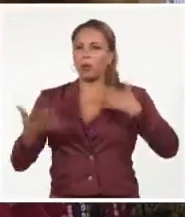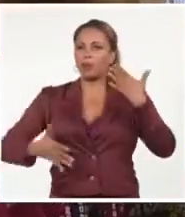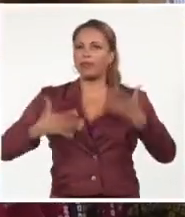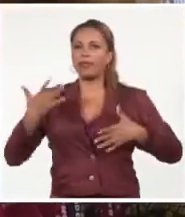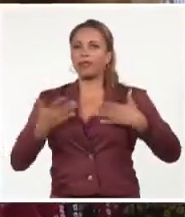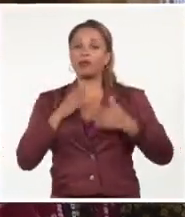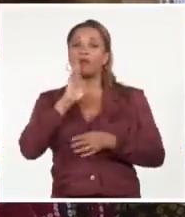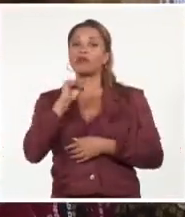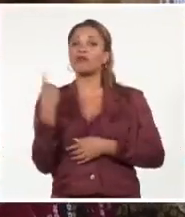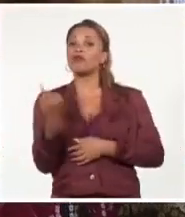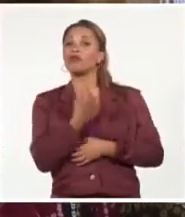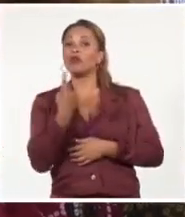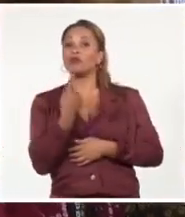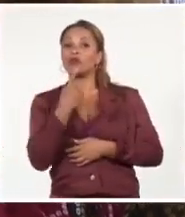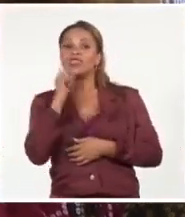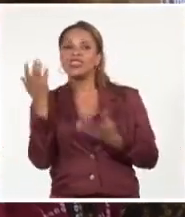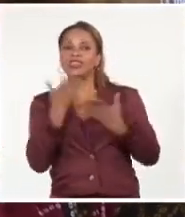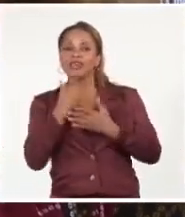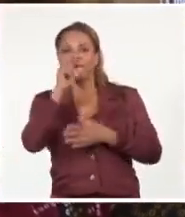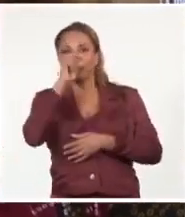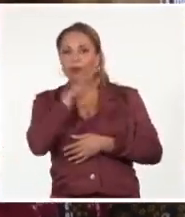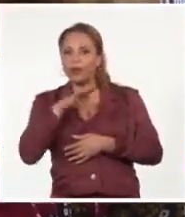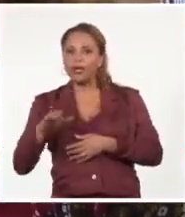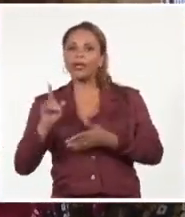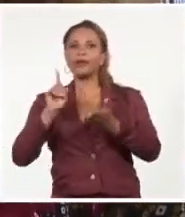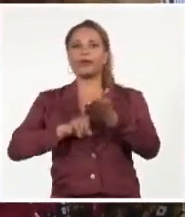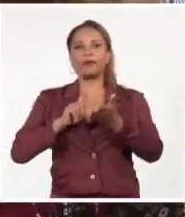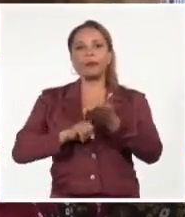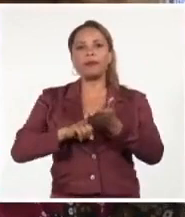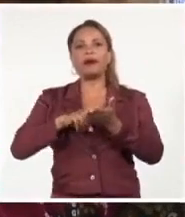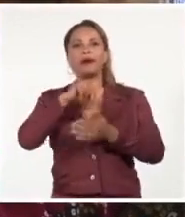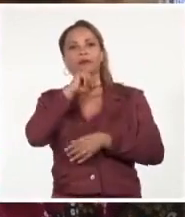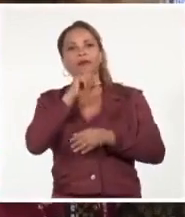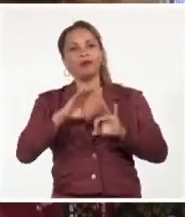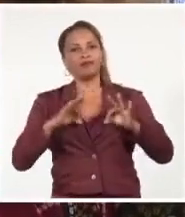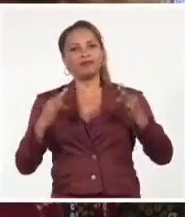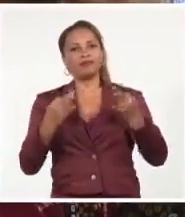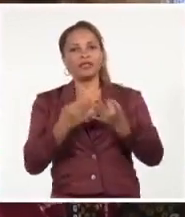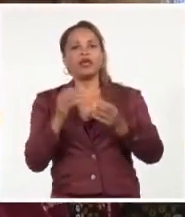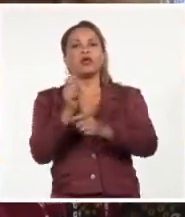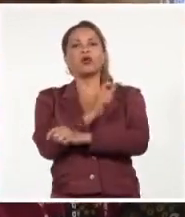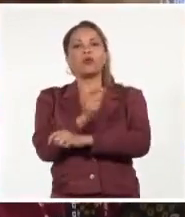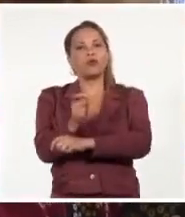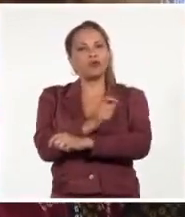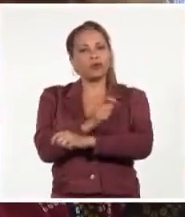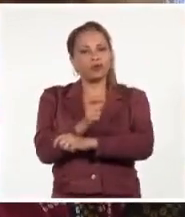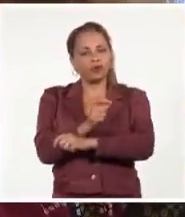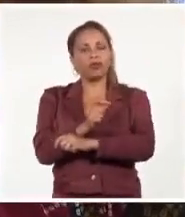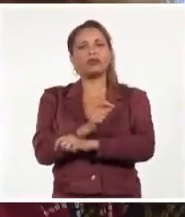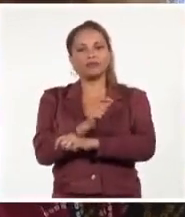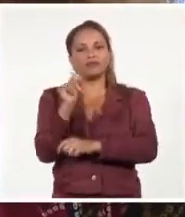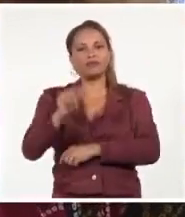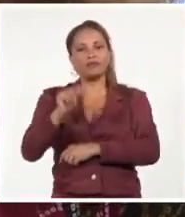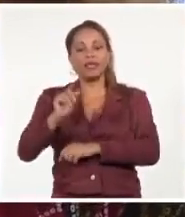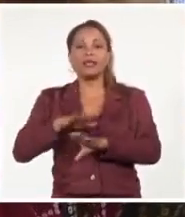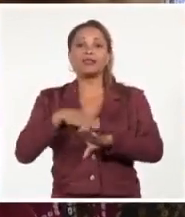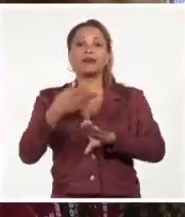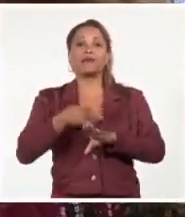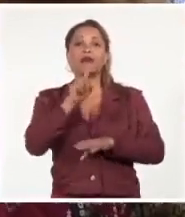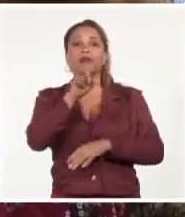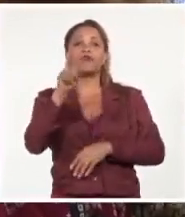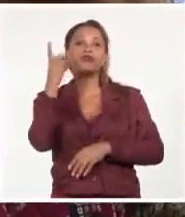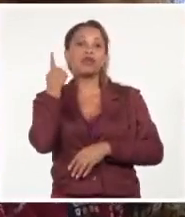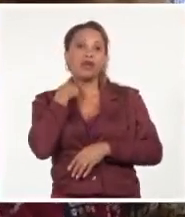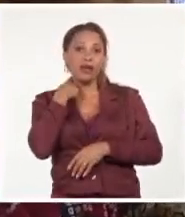Cuando le hablo de nosotros, le hablo de los niños, le hablo de los padres, le hablo de los maestros, porque realmente después de 12 años ya